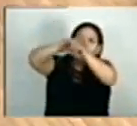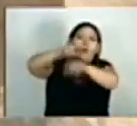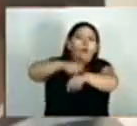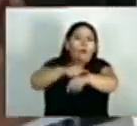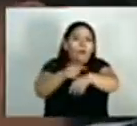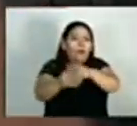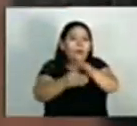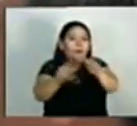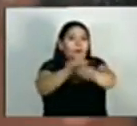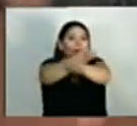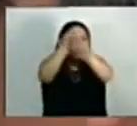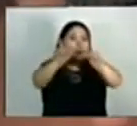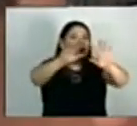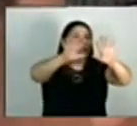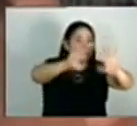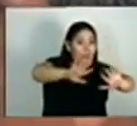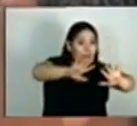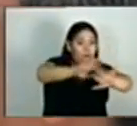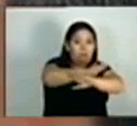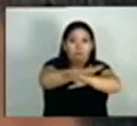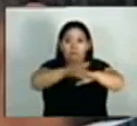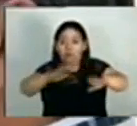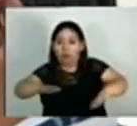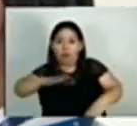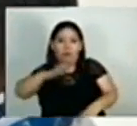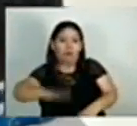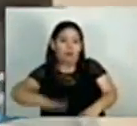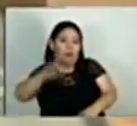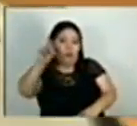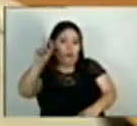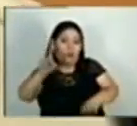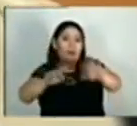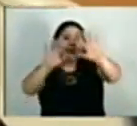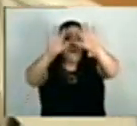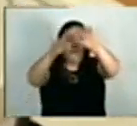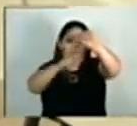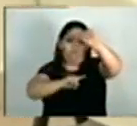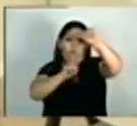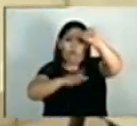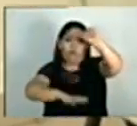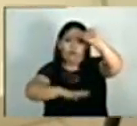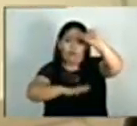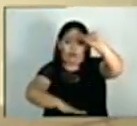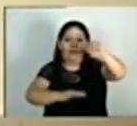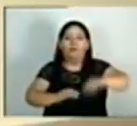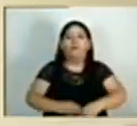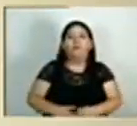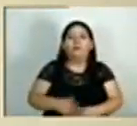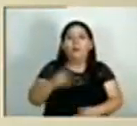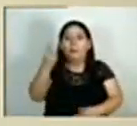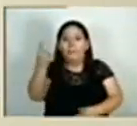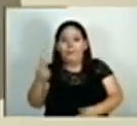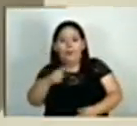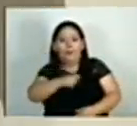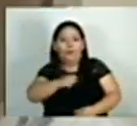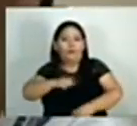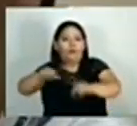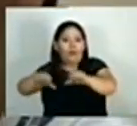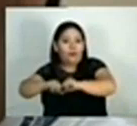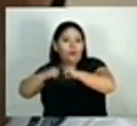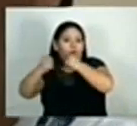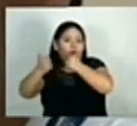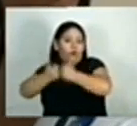a las diez de la mañana y va a finalizar a la una de la tarde con 26 minutos. Uno de los miembros de la Asociación Salvadoreña de